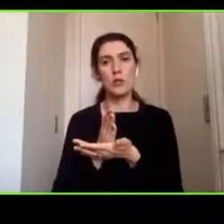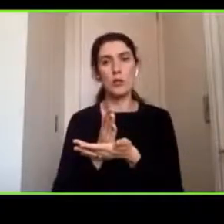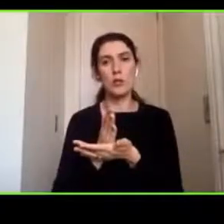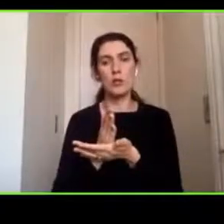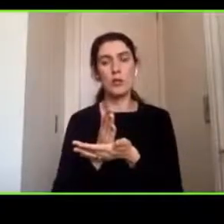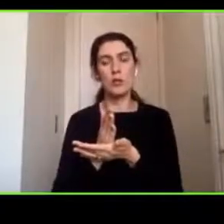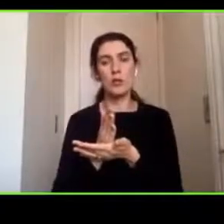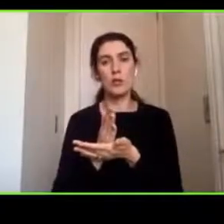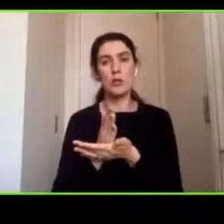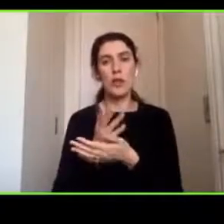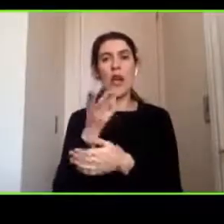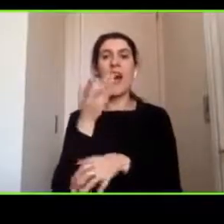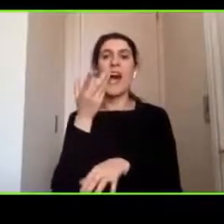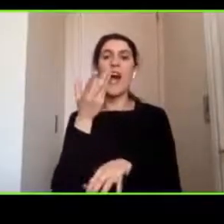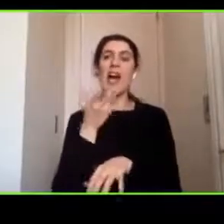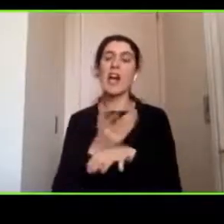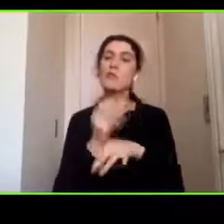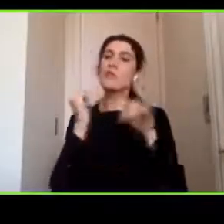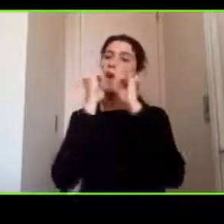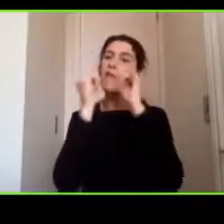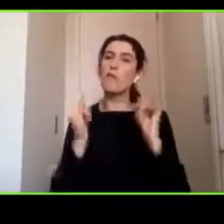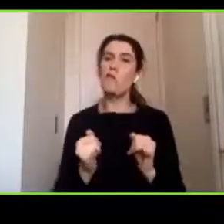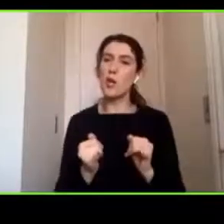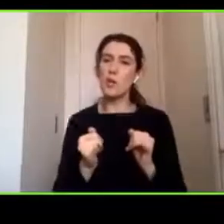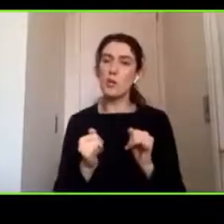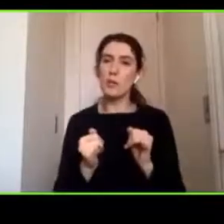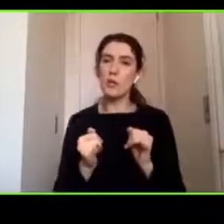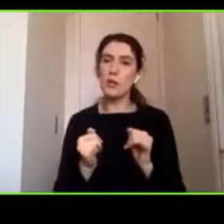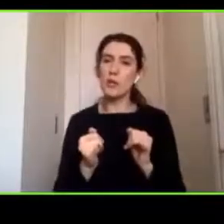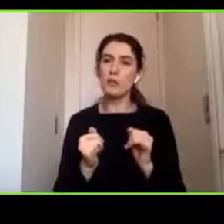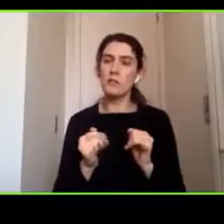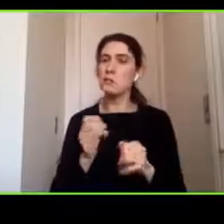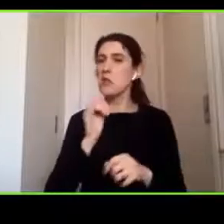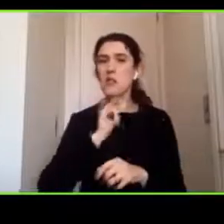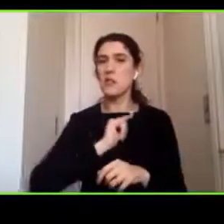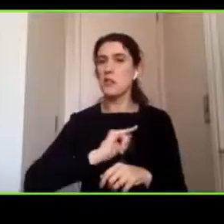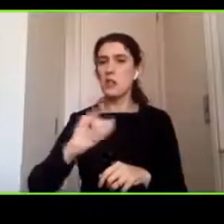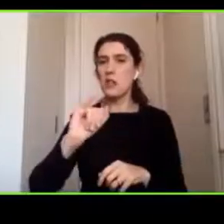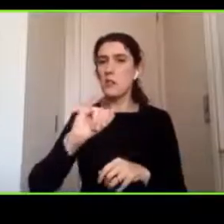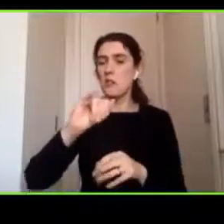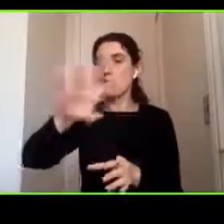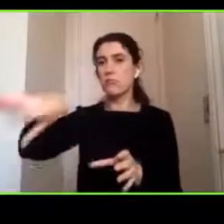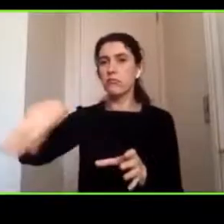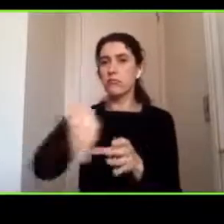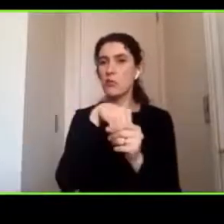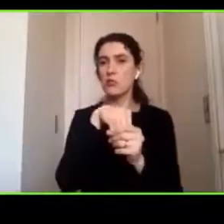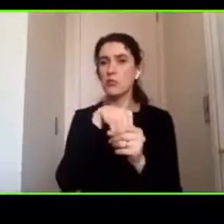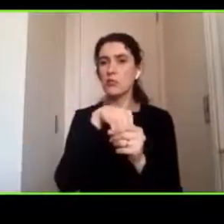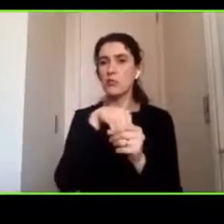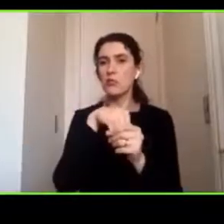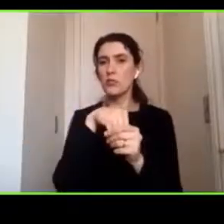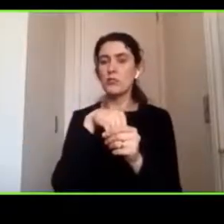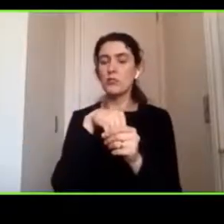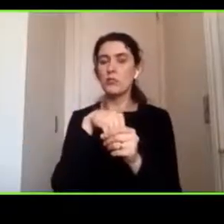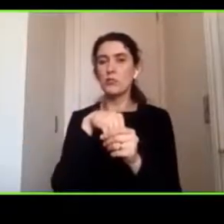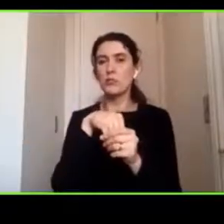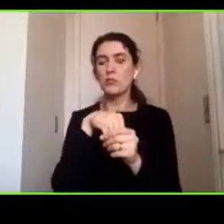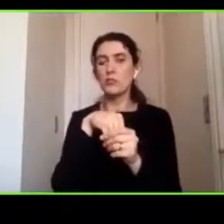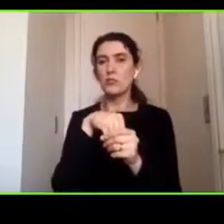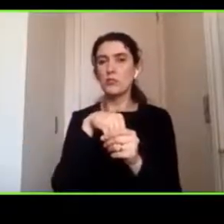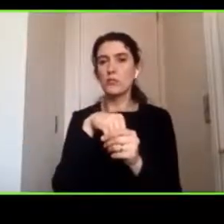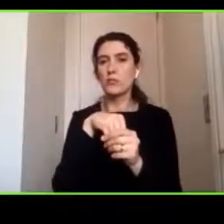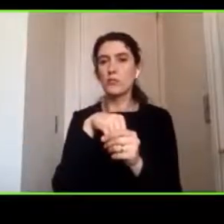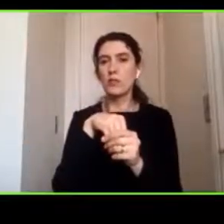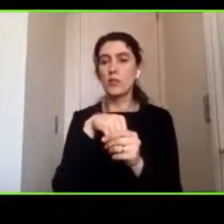una manera estándar de incluir a este tipo de niños que hayan sufrido algún trauma